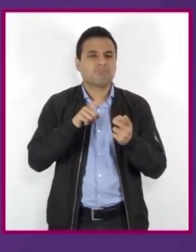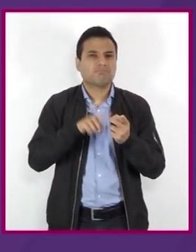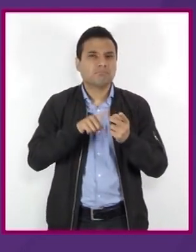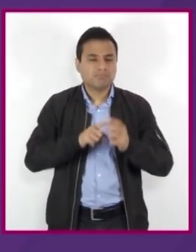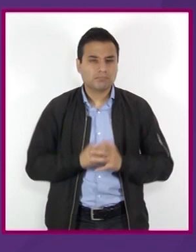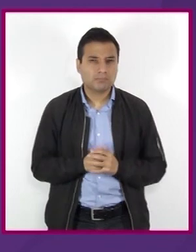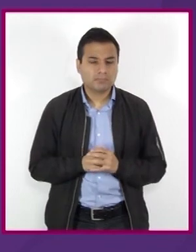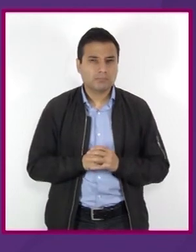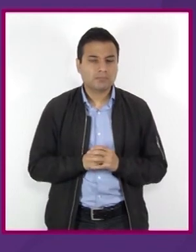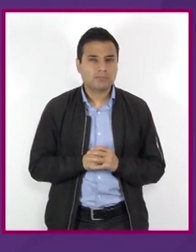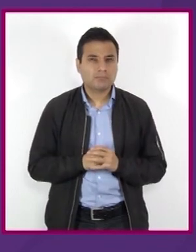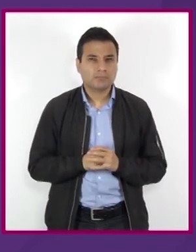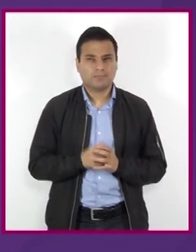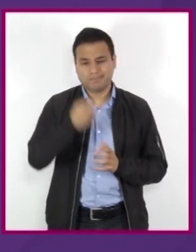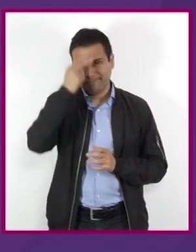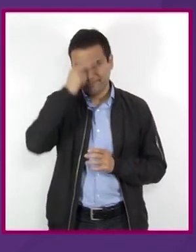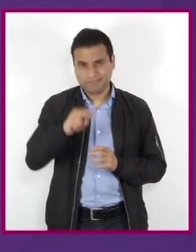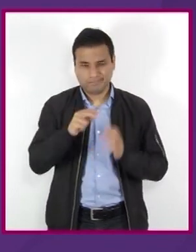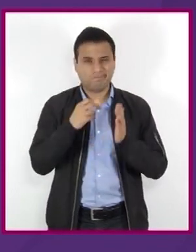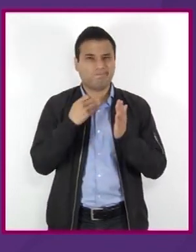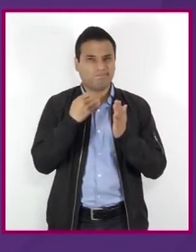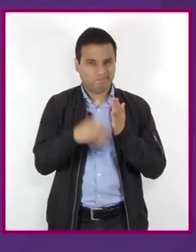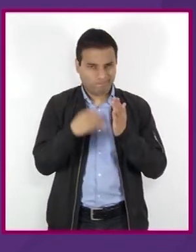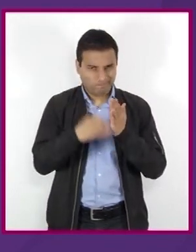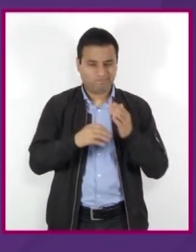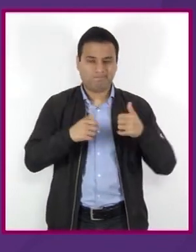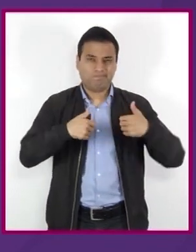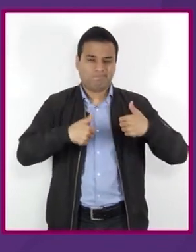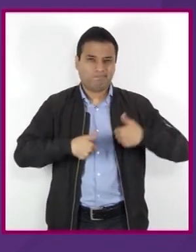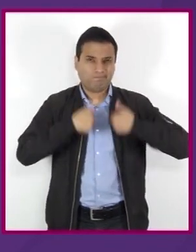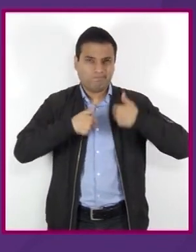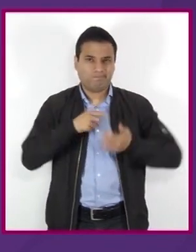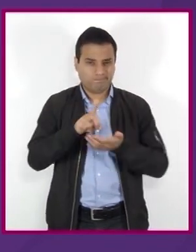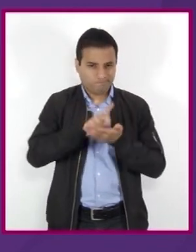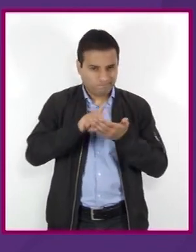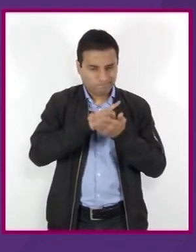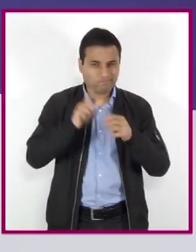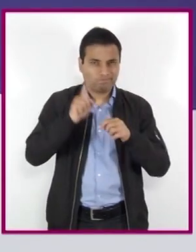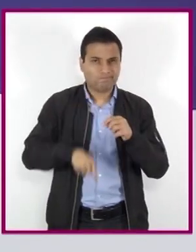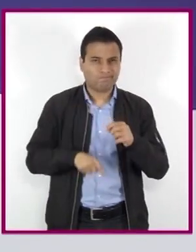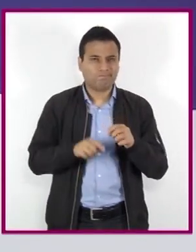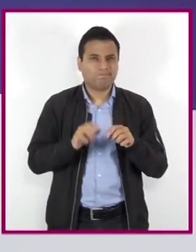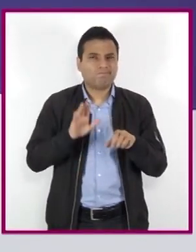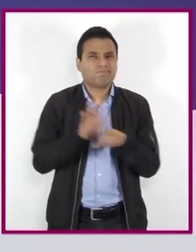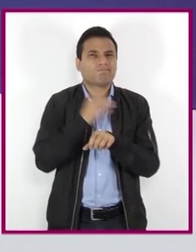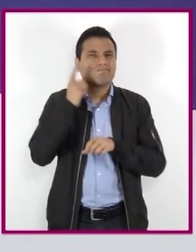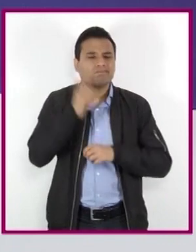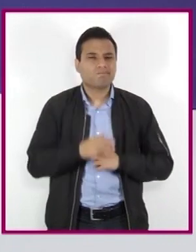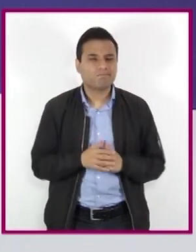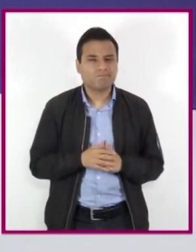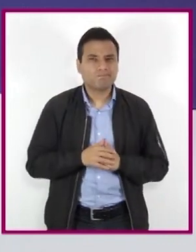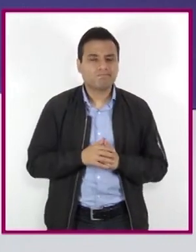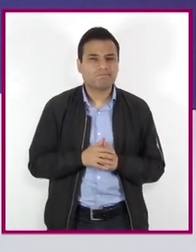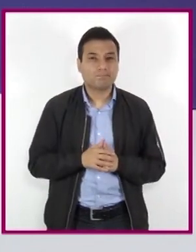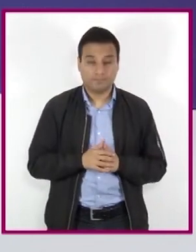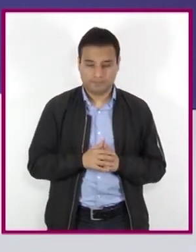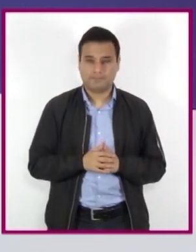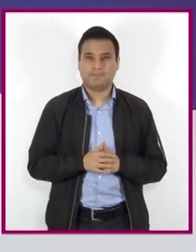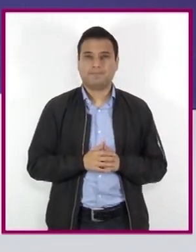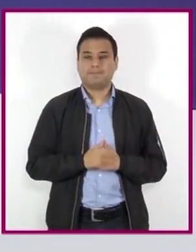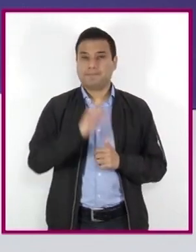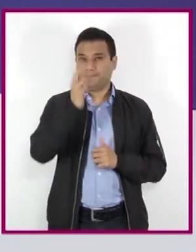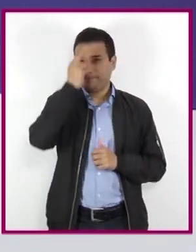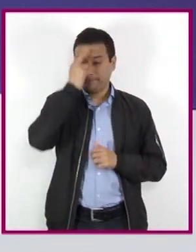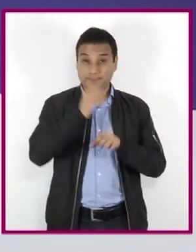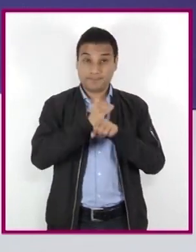¿Qué falta en nuestro país para atender esta problemática? Antes de finalizar, recuerden que el